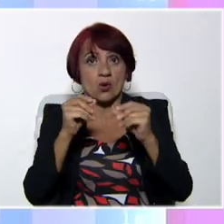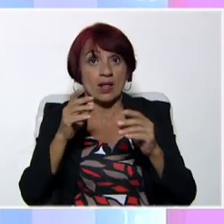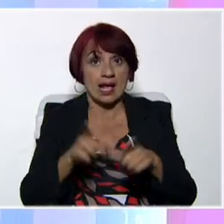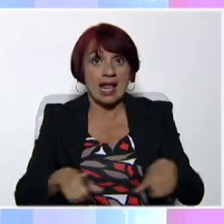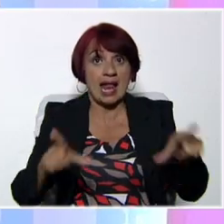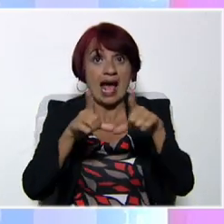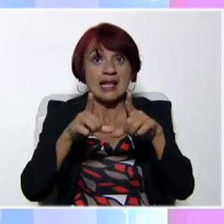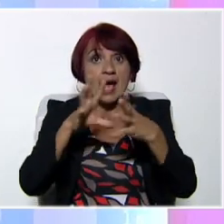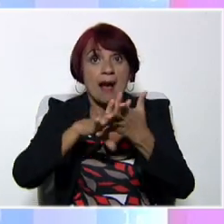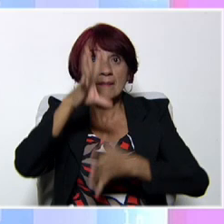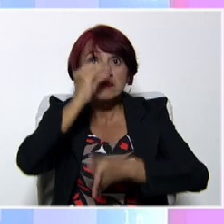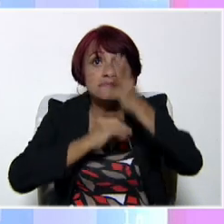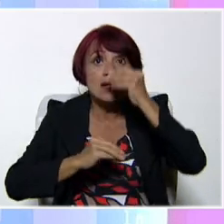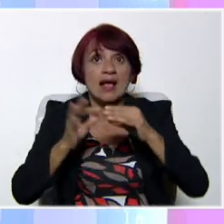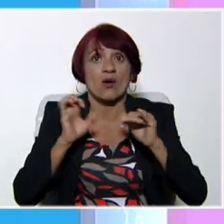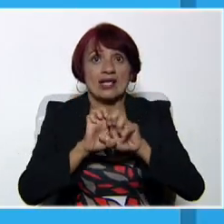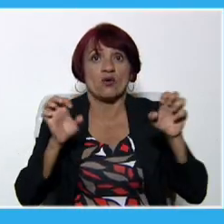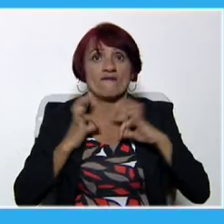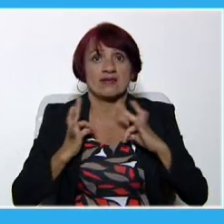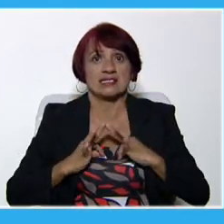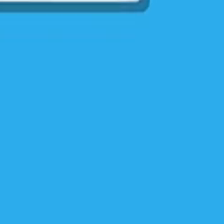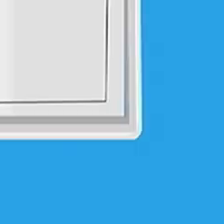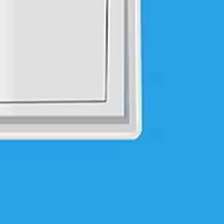de aprendizaje de educación física.